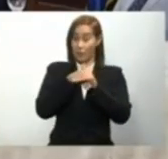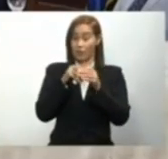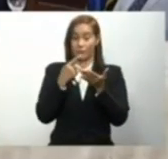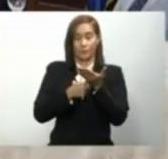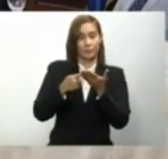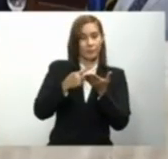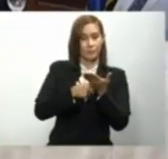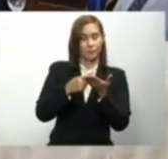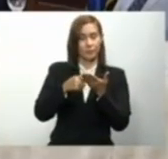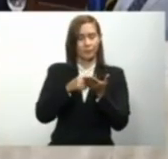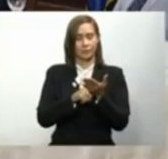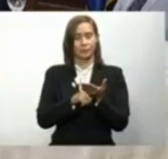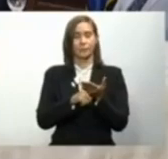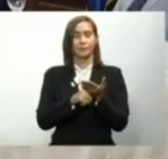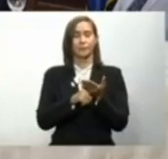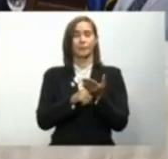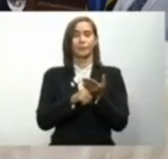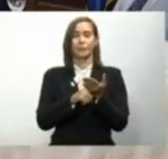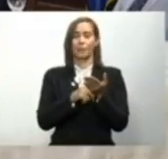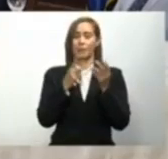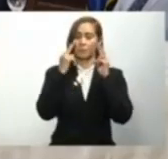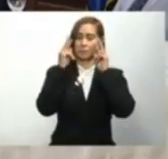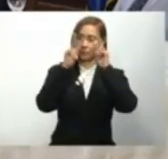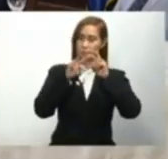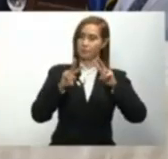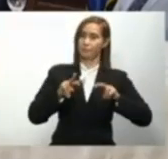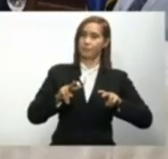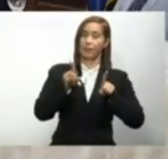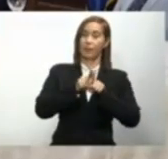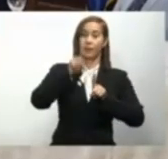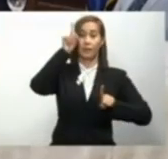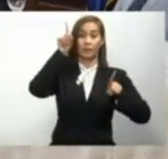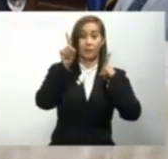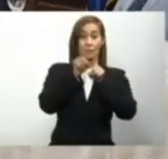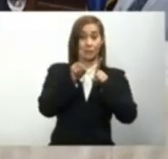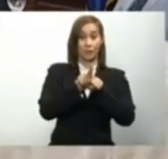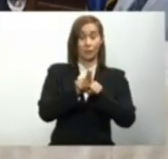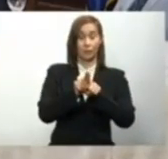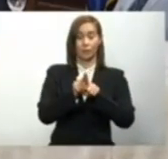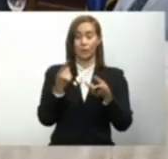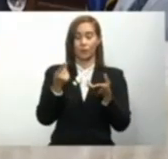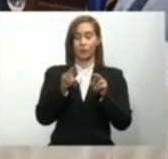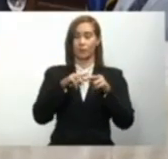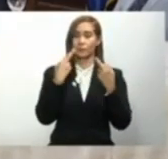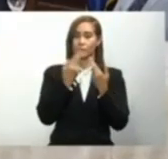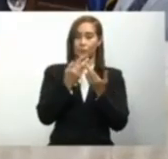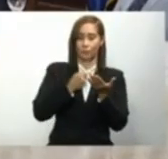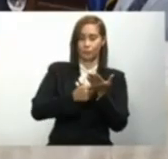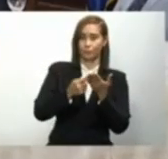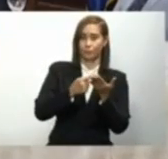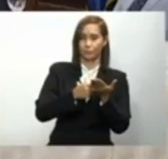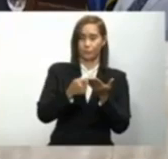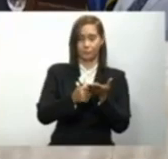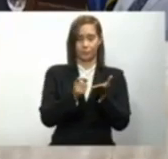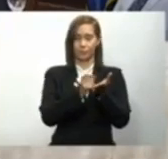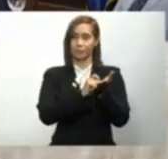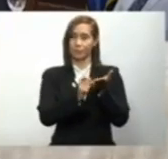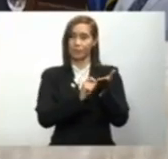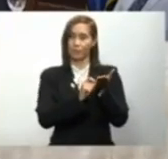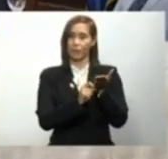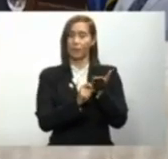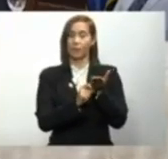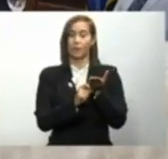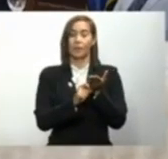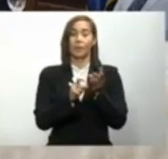Se acordó también que el cumplimiento de los consensos, así como la solución de los disensos, serían